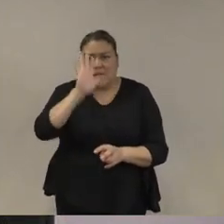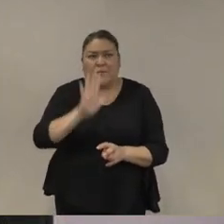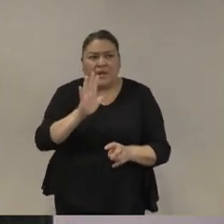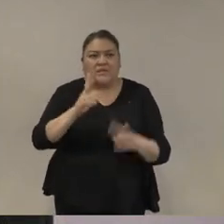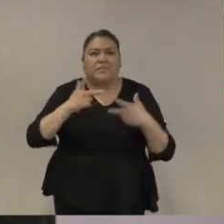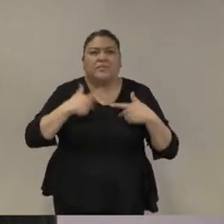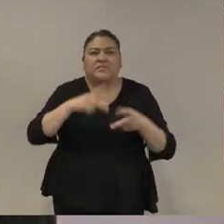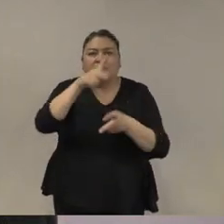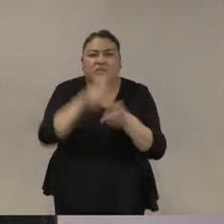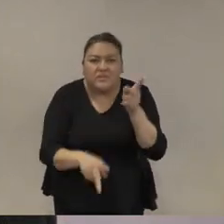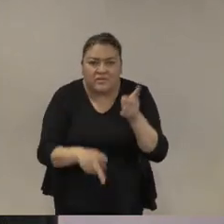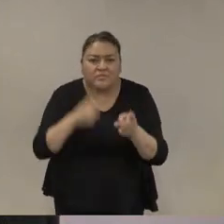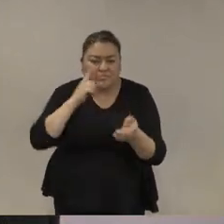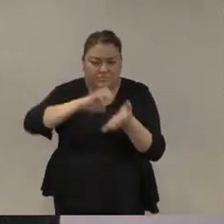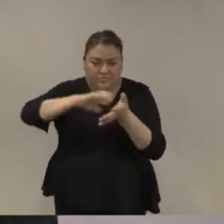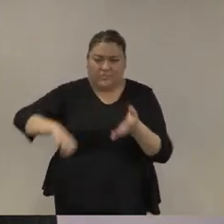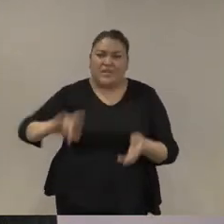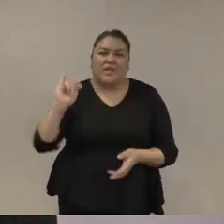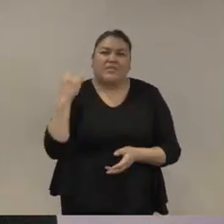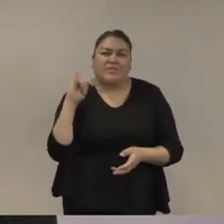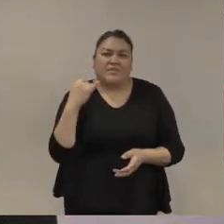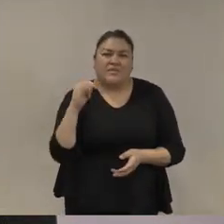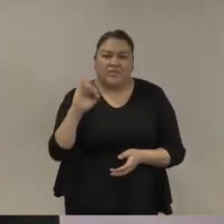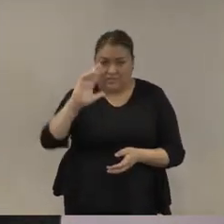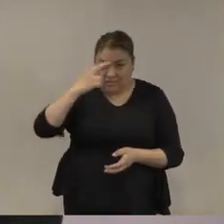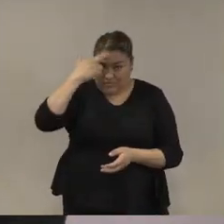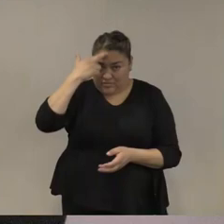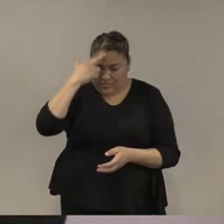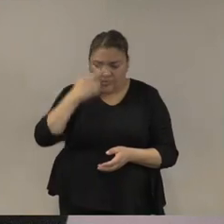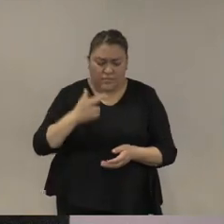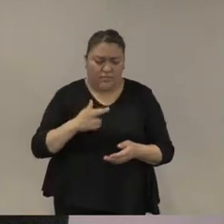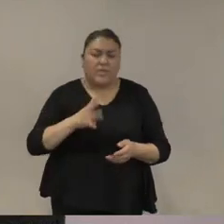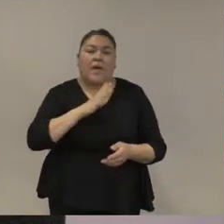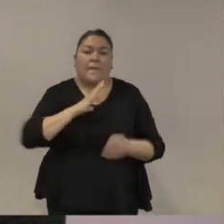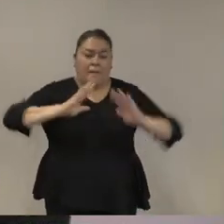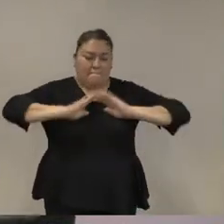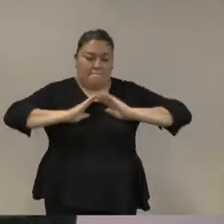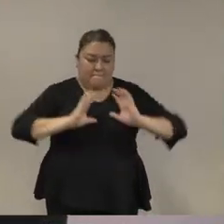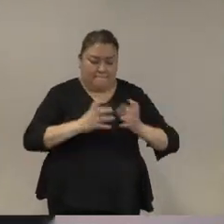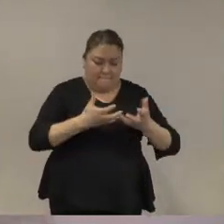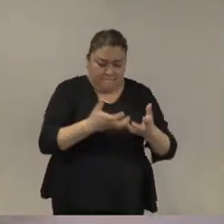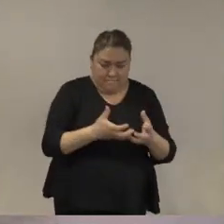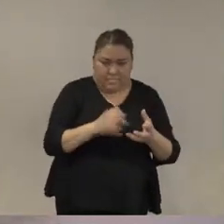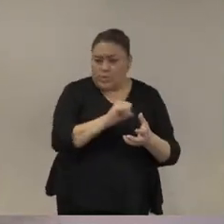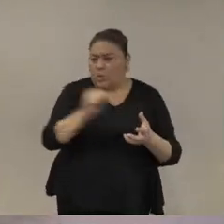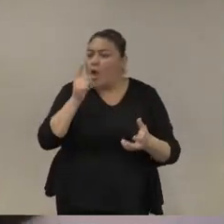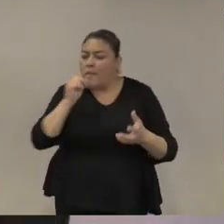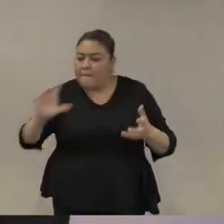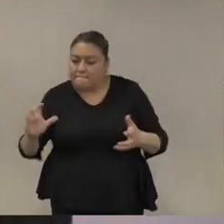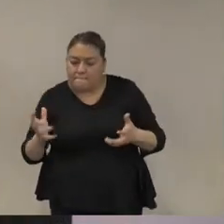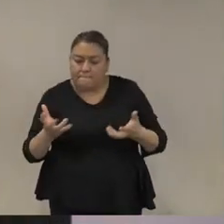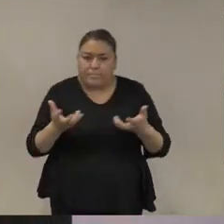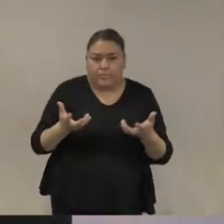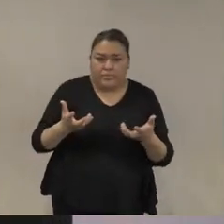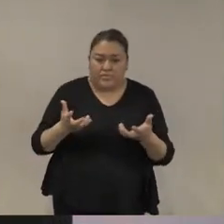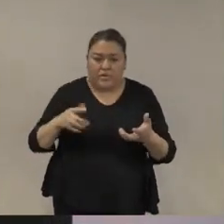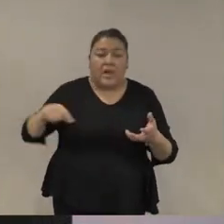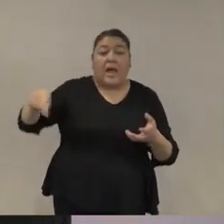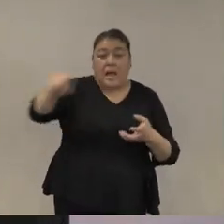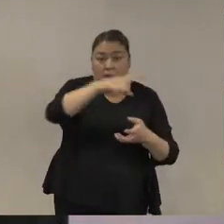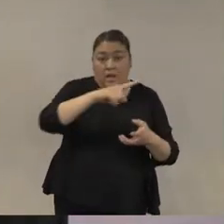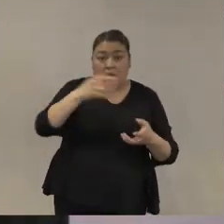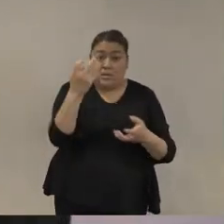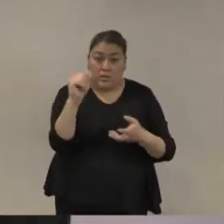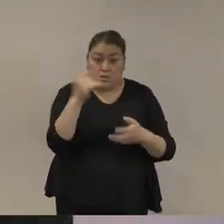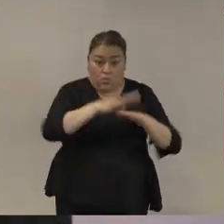crimen fue el caso de Tijuana por ejemplo después del operativo conjunto hubo que era un territorio dominado por un solo cártel